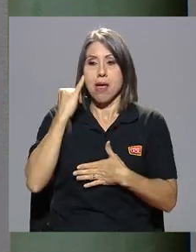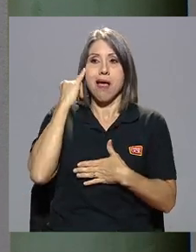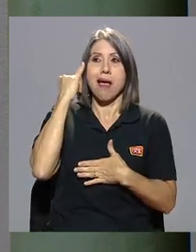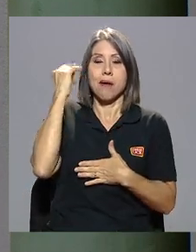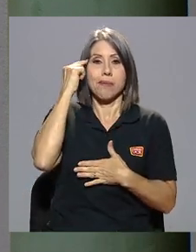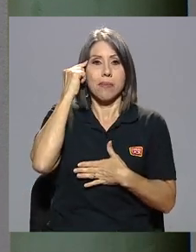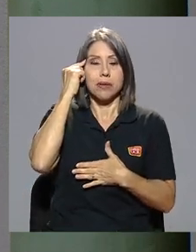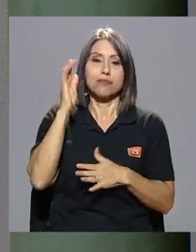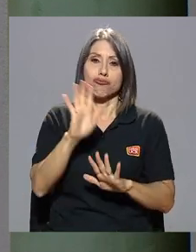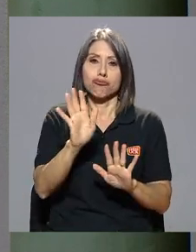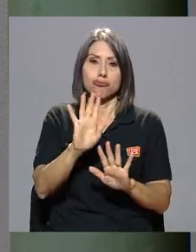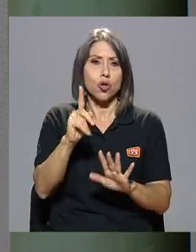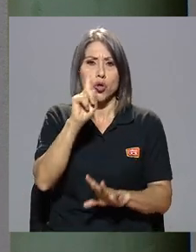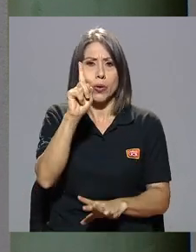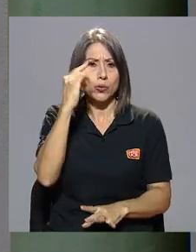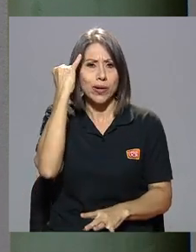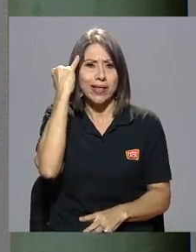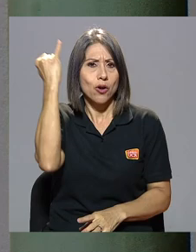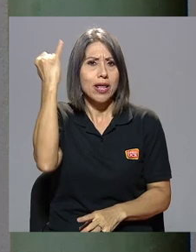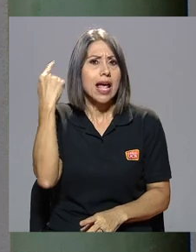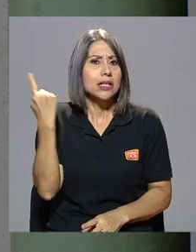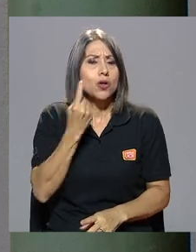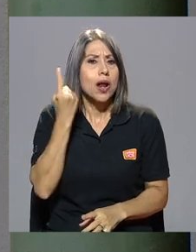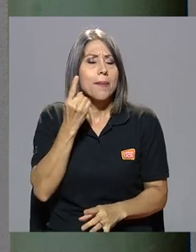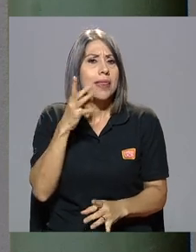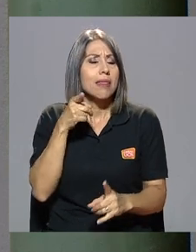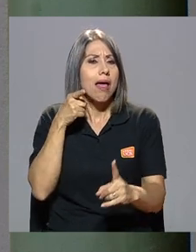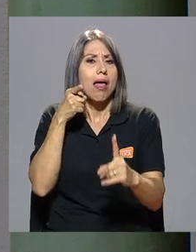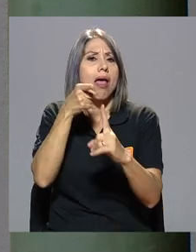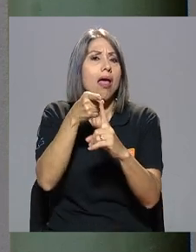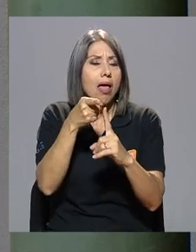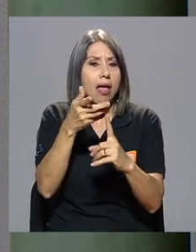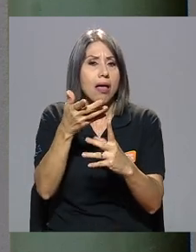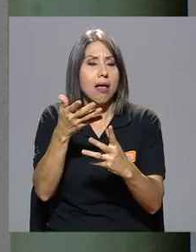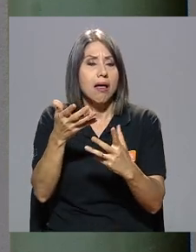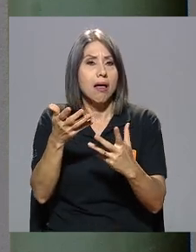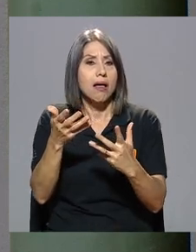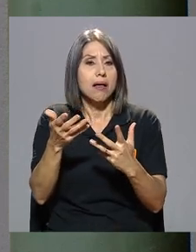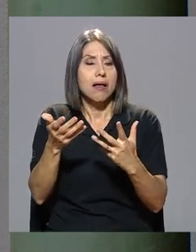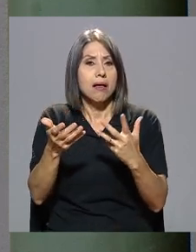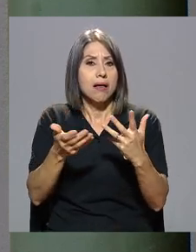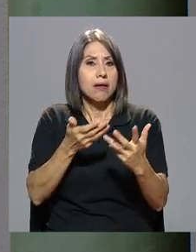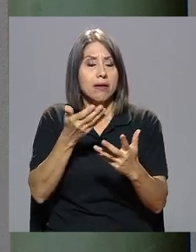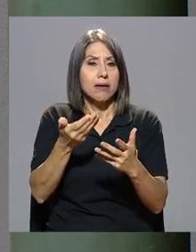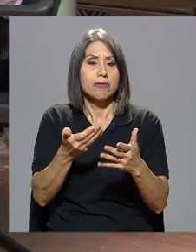ideológico de una ideología que lo que buscaba era precisamente pues